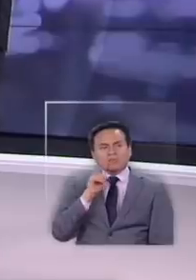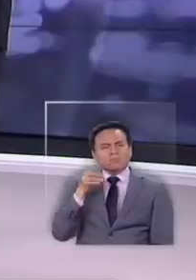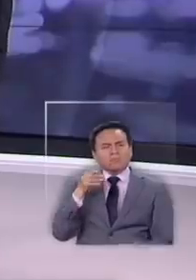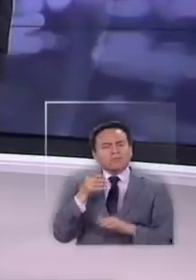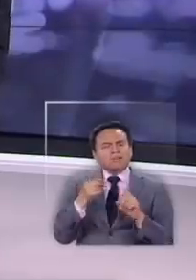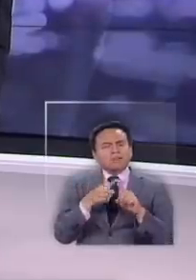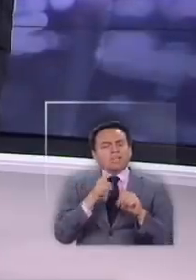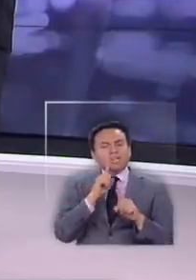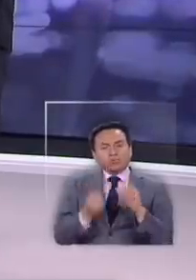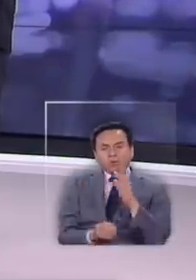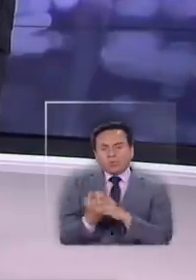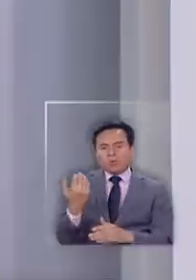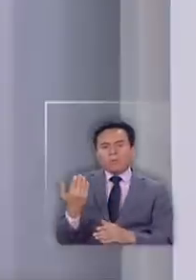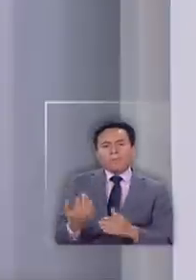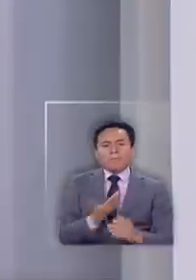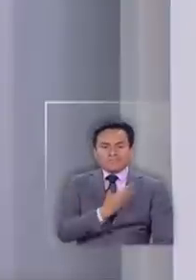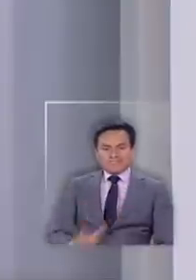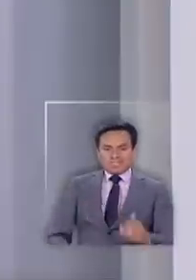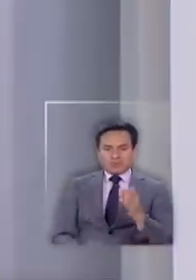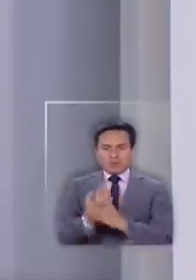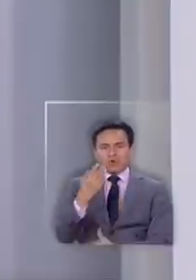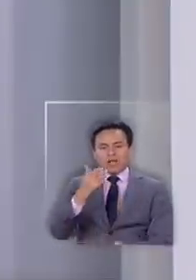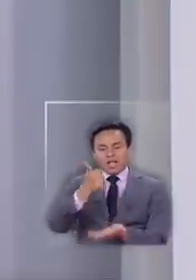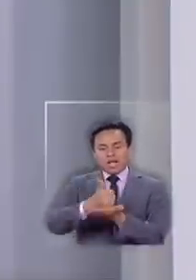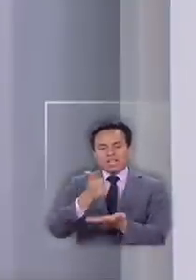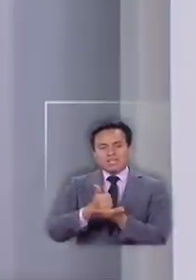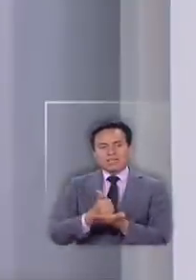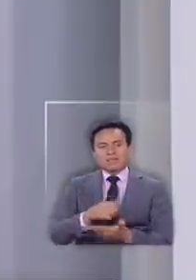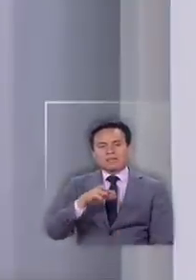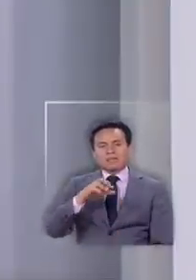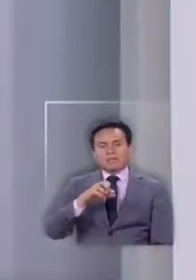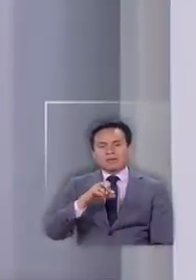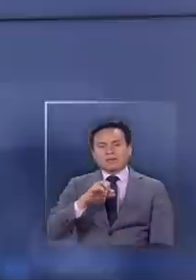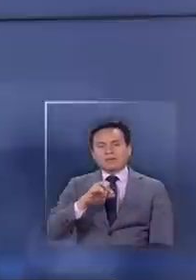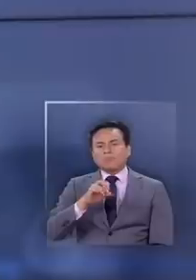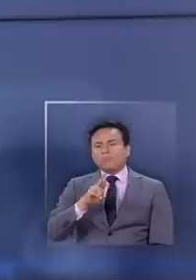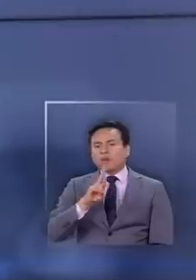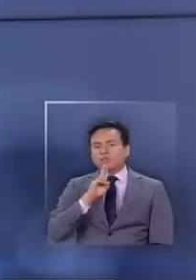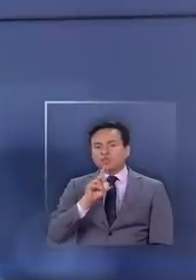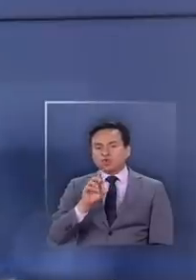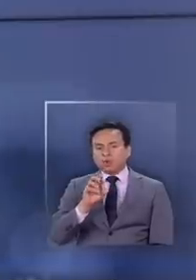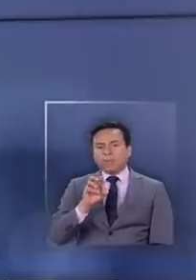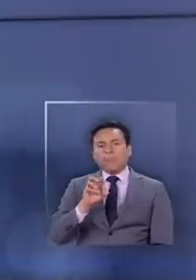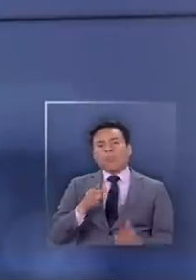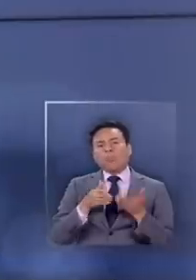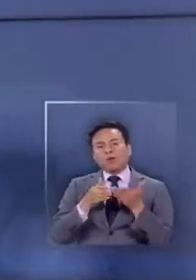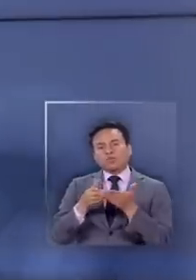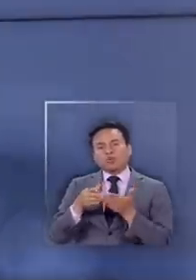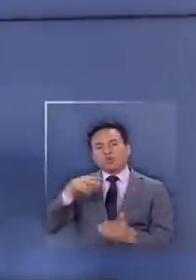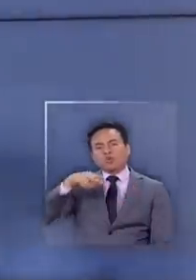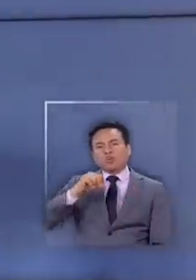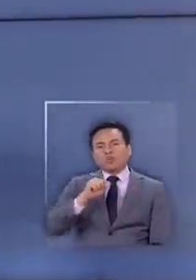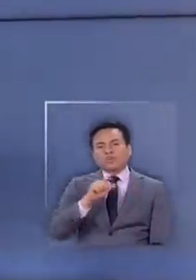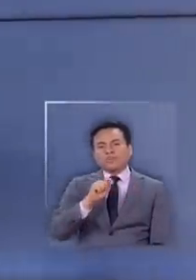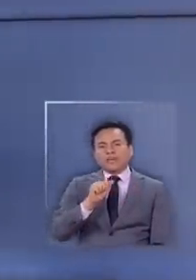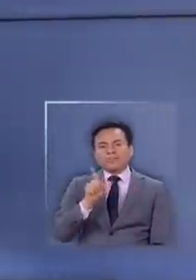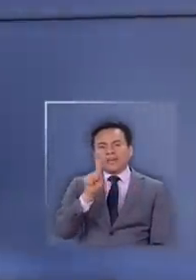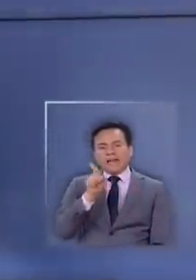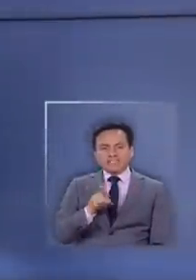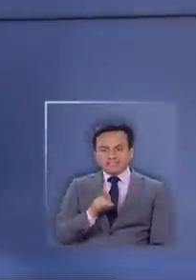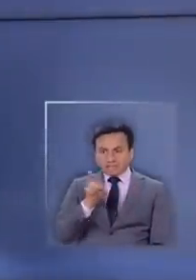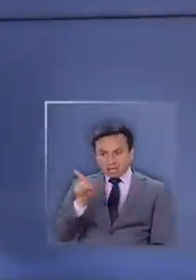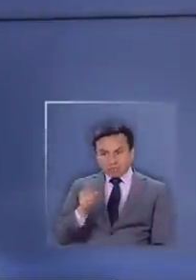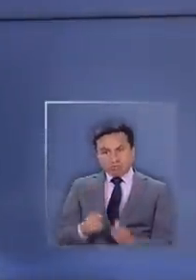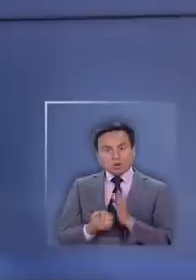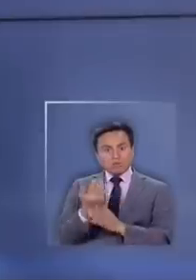el nuevo presidente, que es el alcalde de Puerto Natales. ¿Y qué le dice el alcalde de Puerto Natales respecto de estas peticiones de entregarle a los